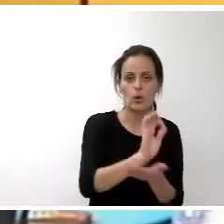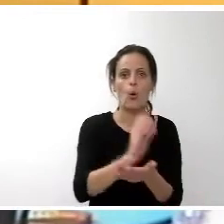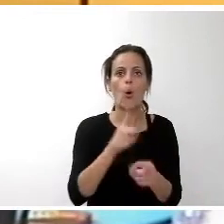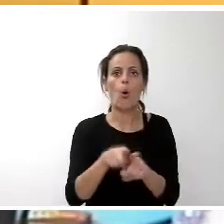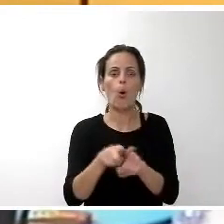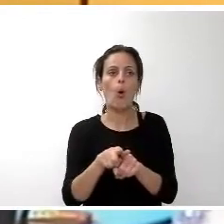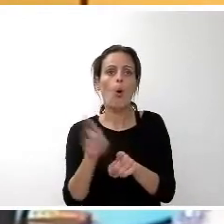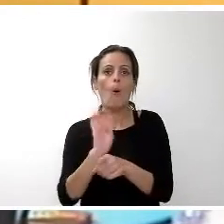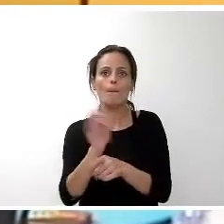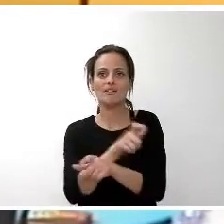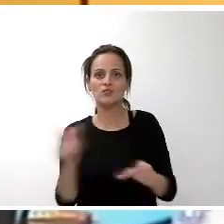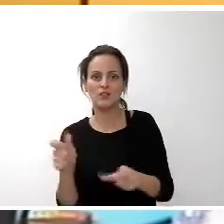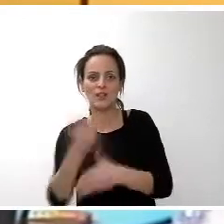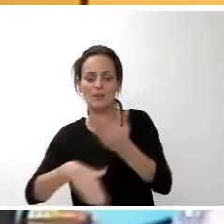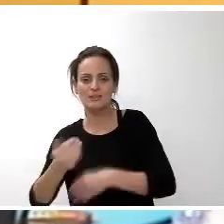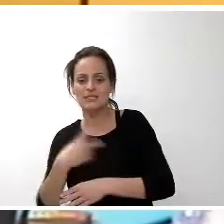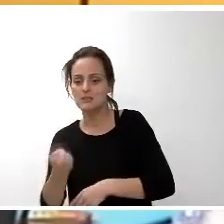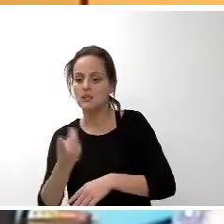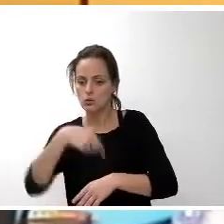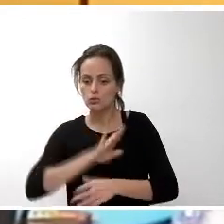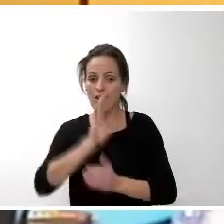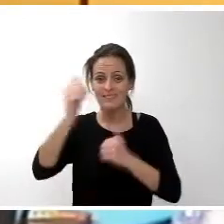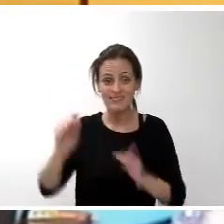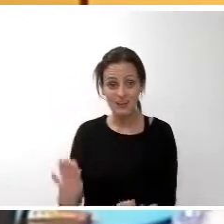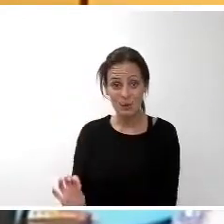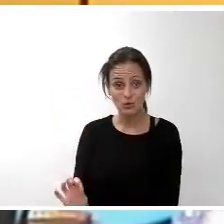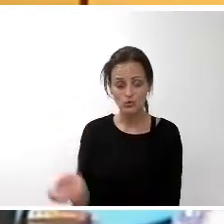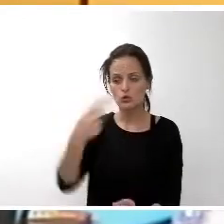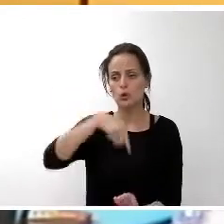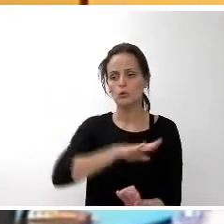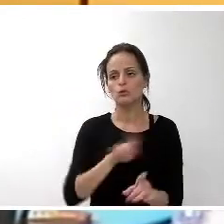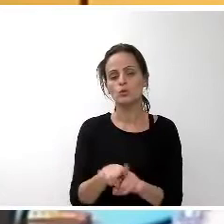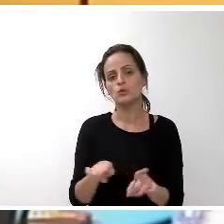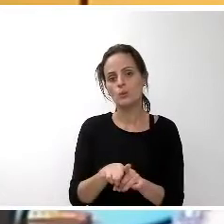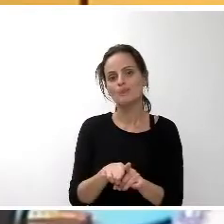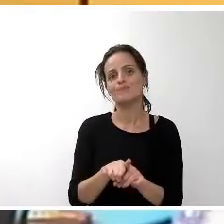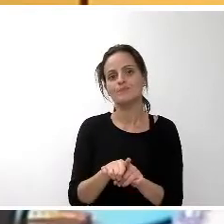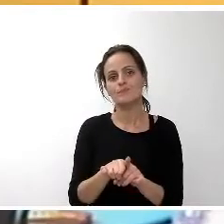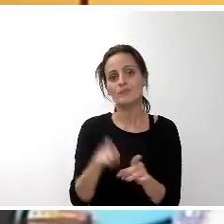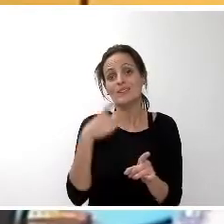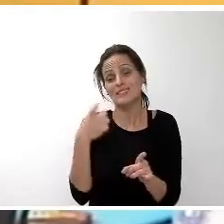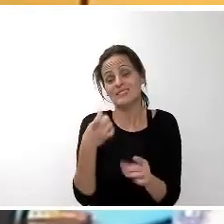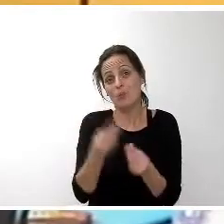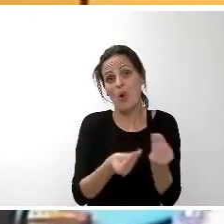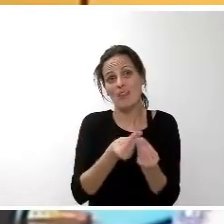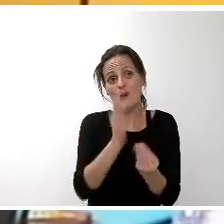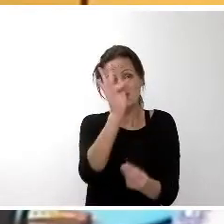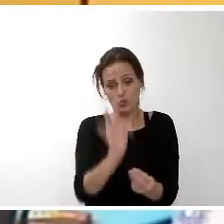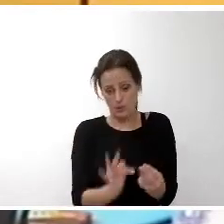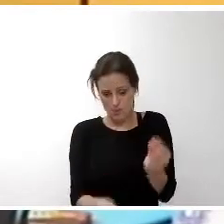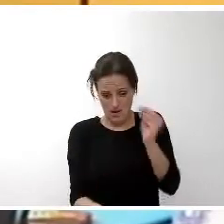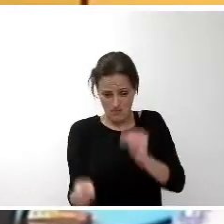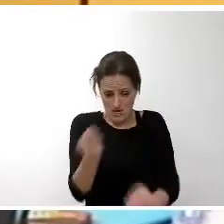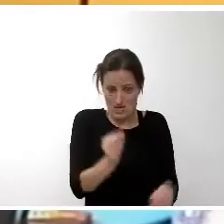Y como lo entendemos así, tenemos que hacer una suma mucho más amplia de la que otros hacen y decir